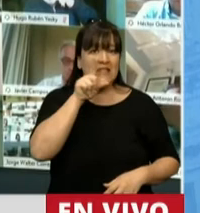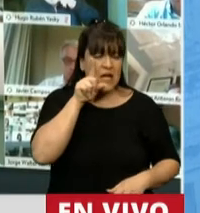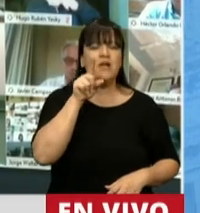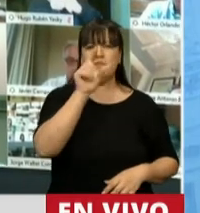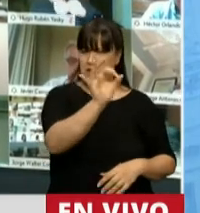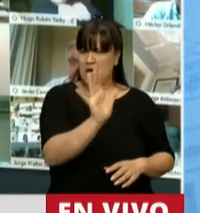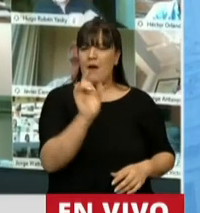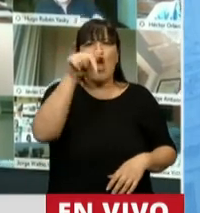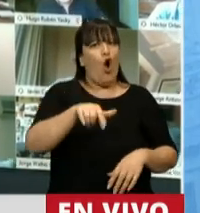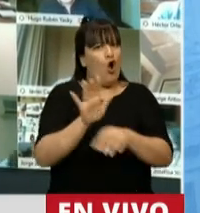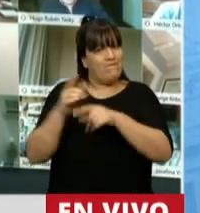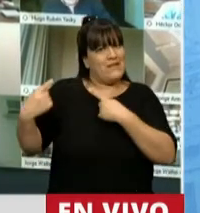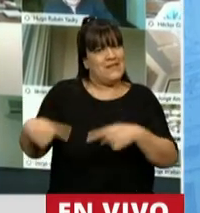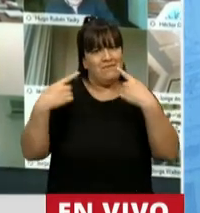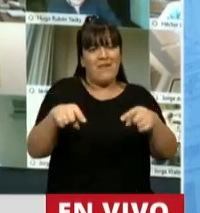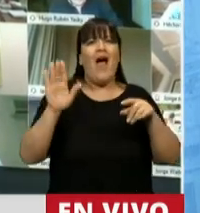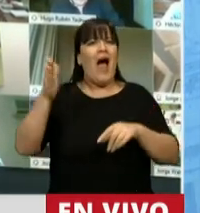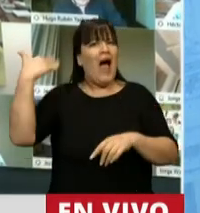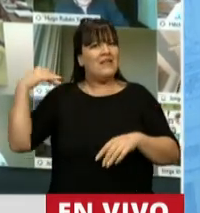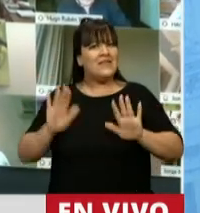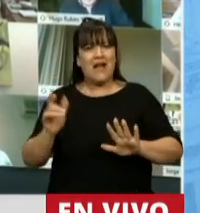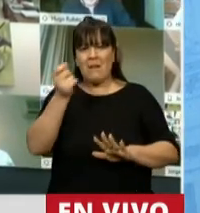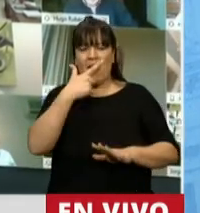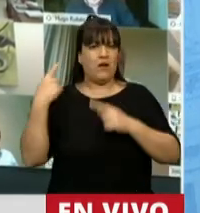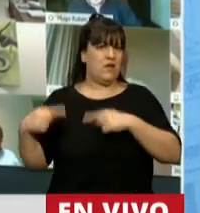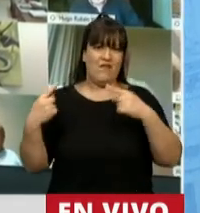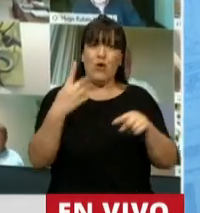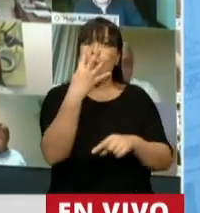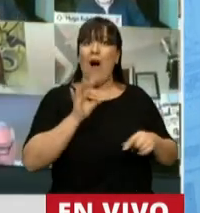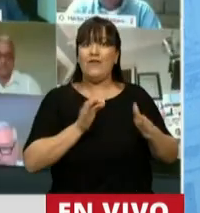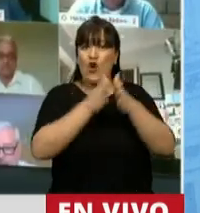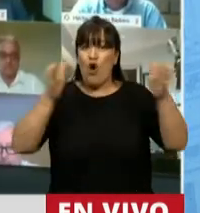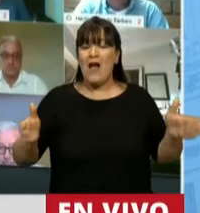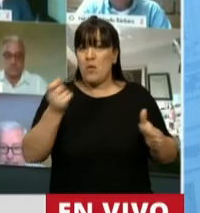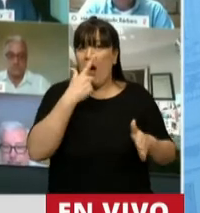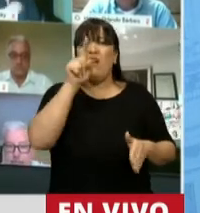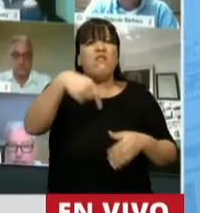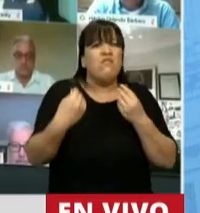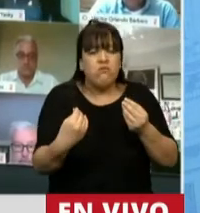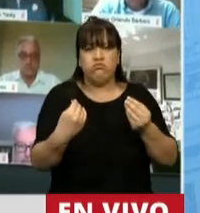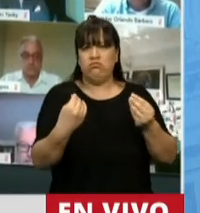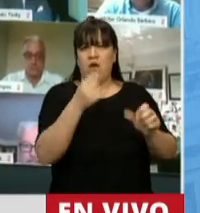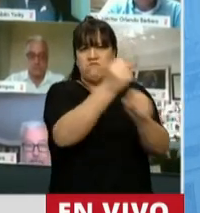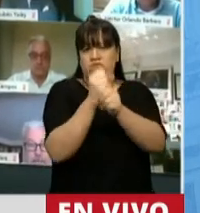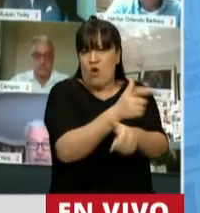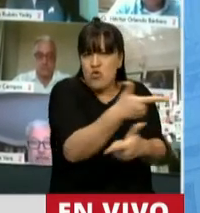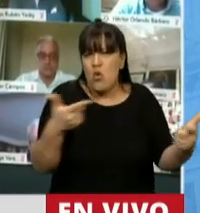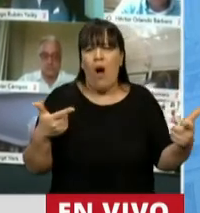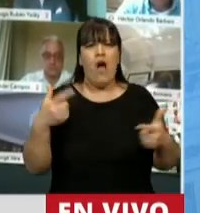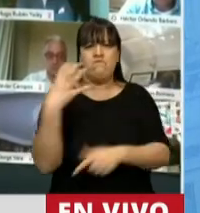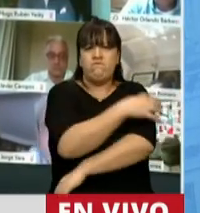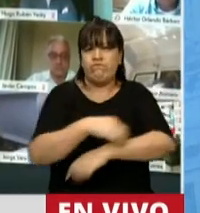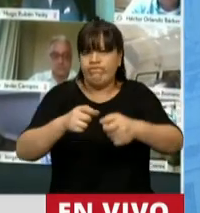es muy diferente a la que teníamos durante el gobierno de Macri. Cuatro años de Macri nos dejó desocupación, aumento de la pobreza,